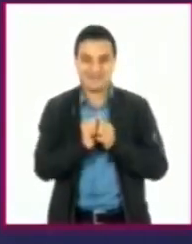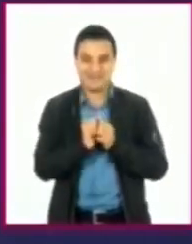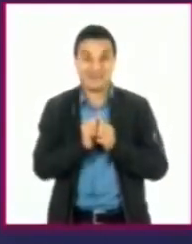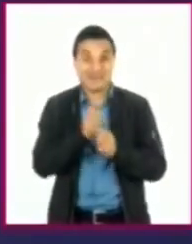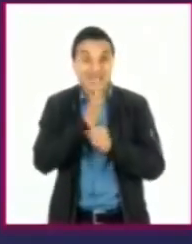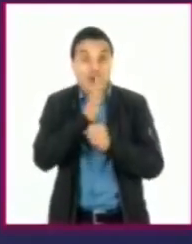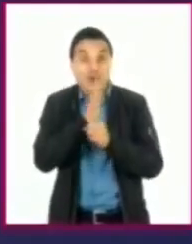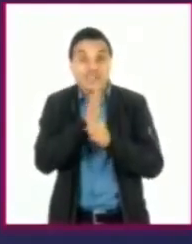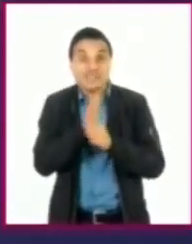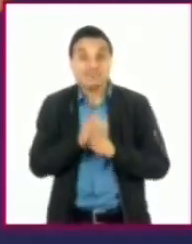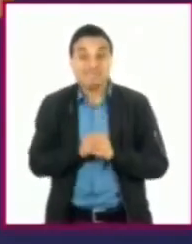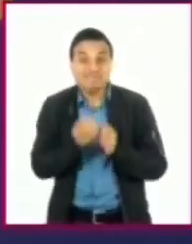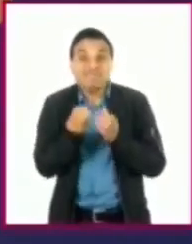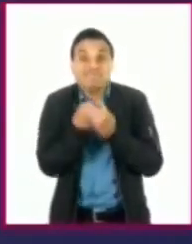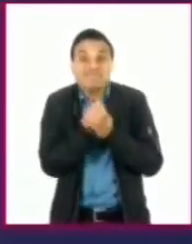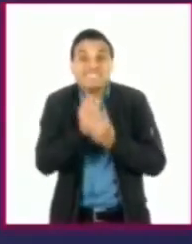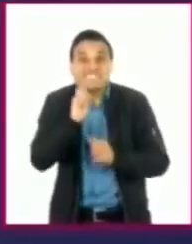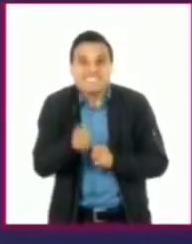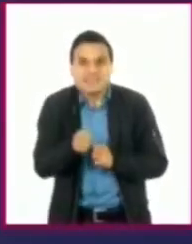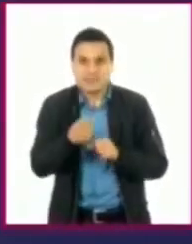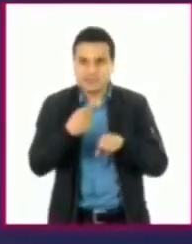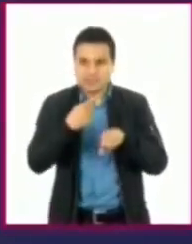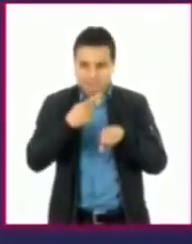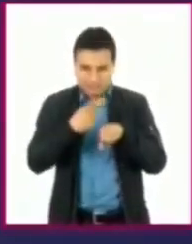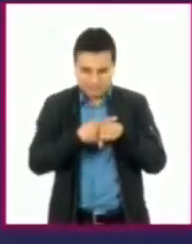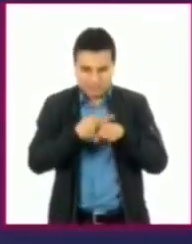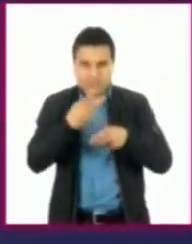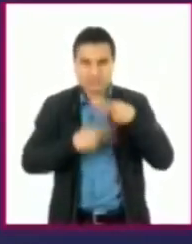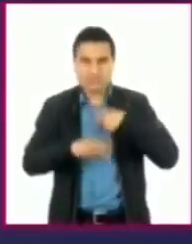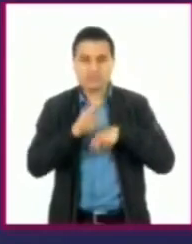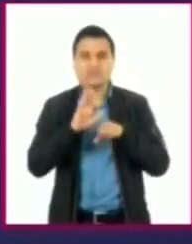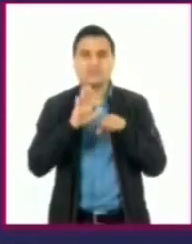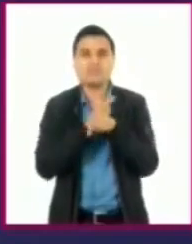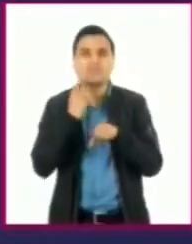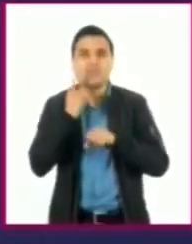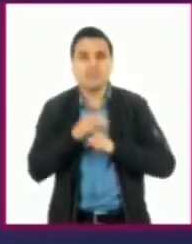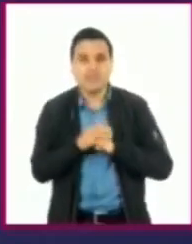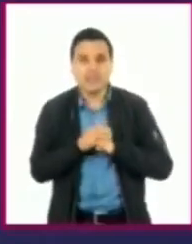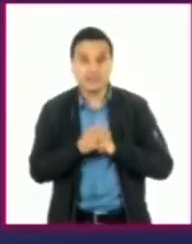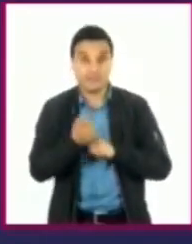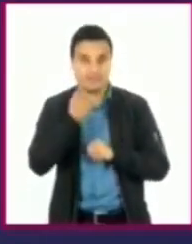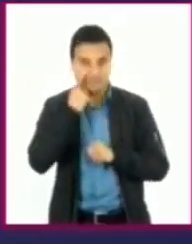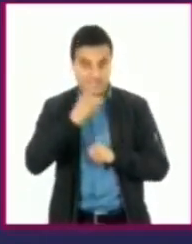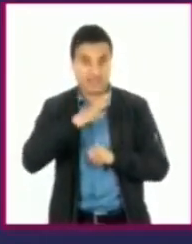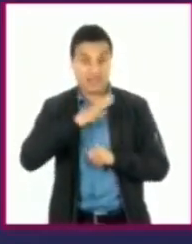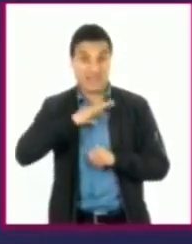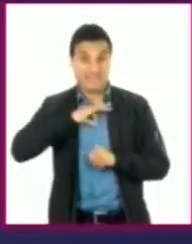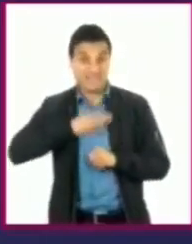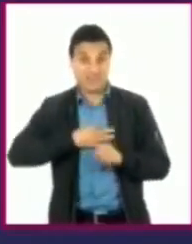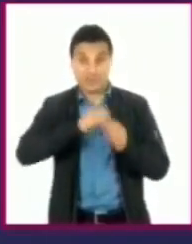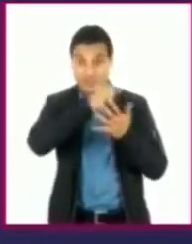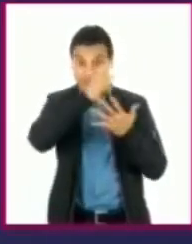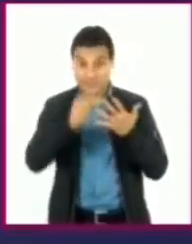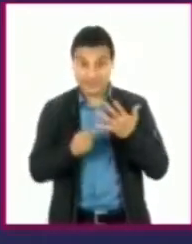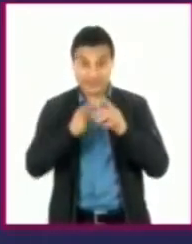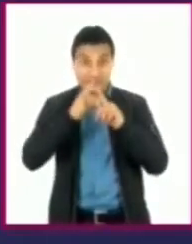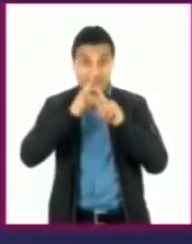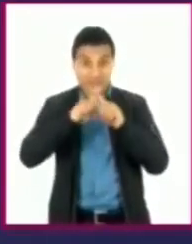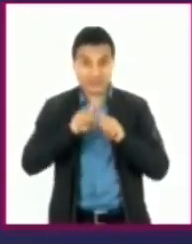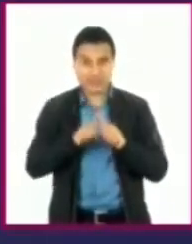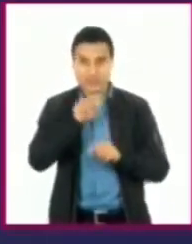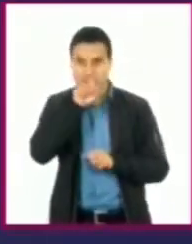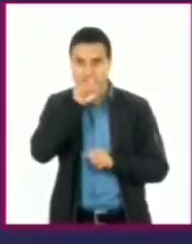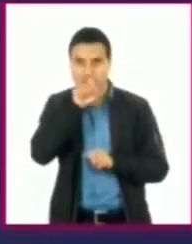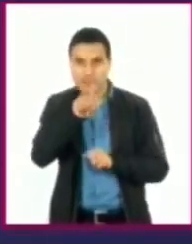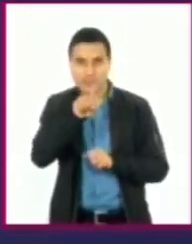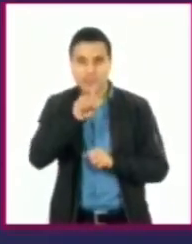a ver por qué nos enfermamos, identificando los principales agentes infecciosos y las condiciones que propician su